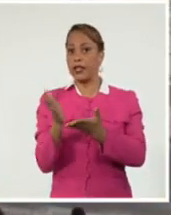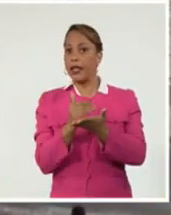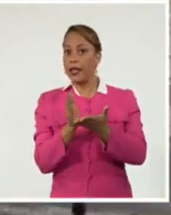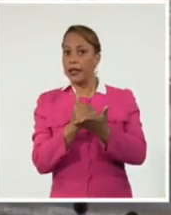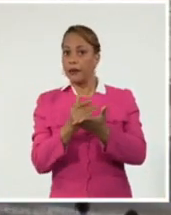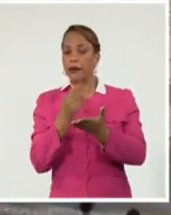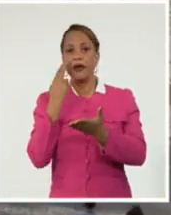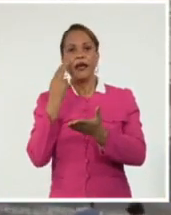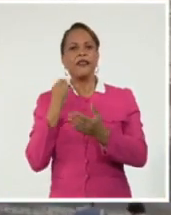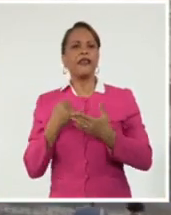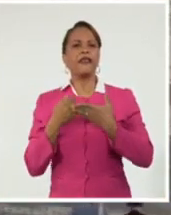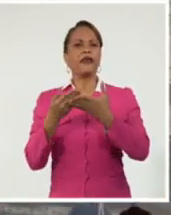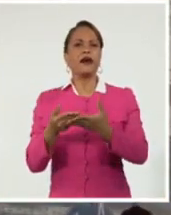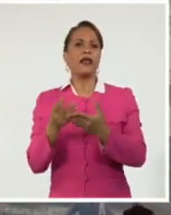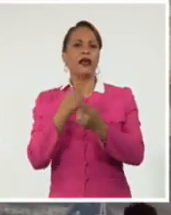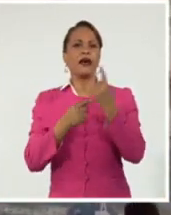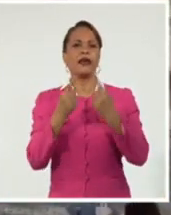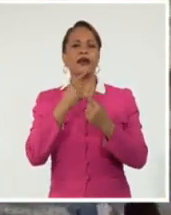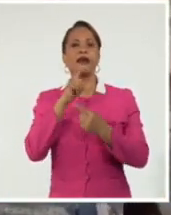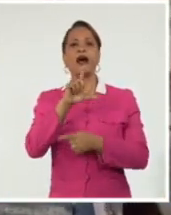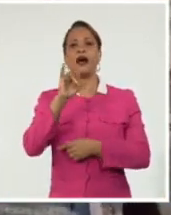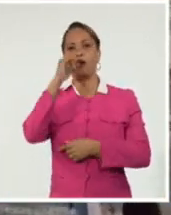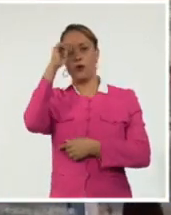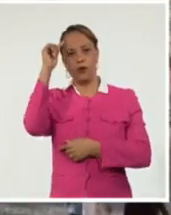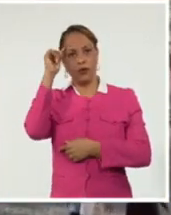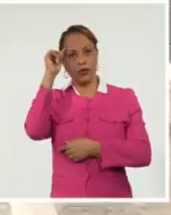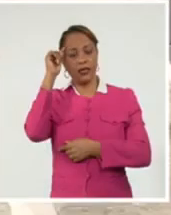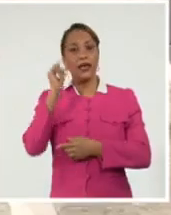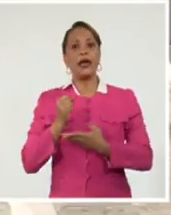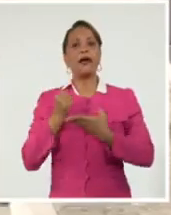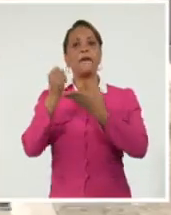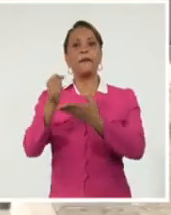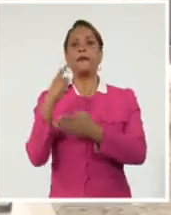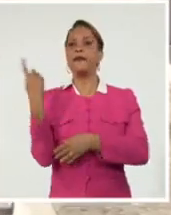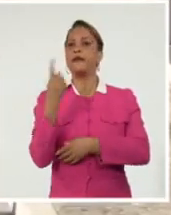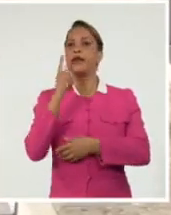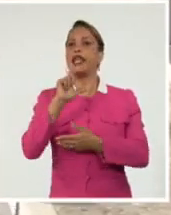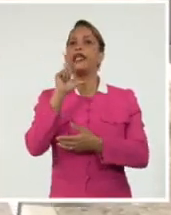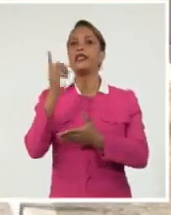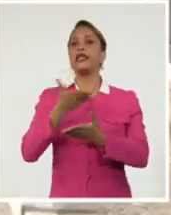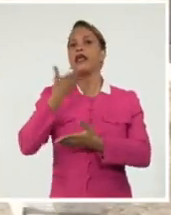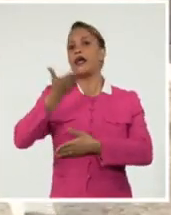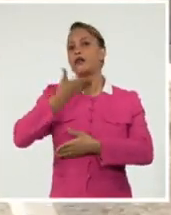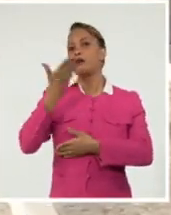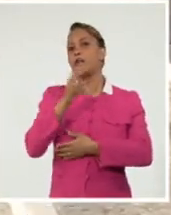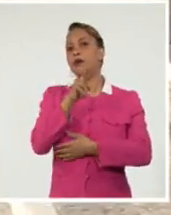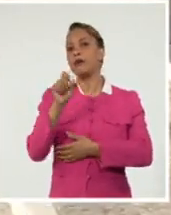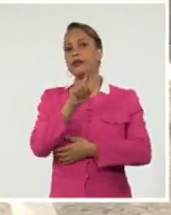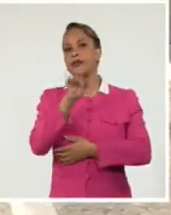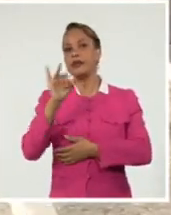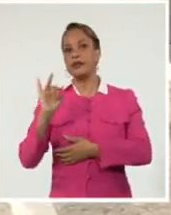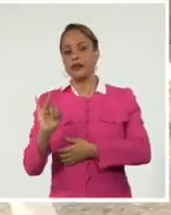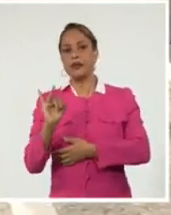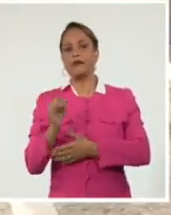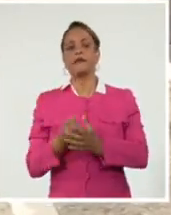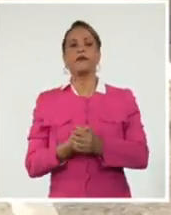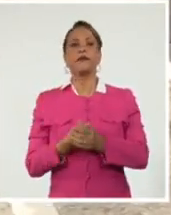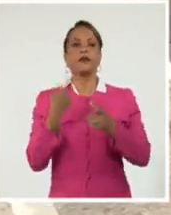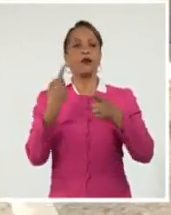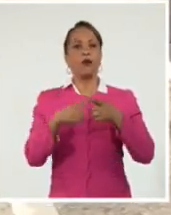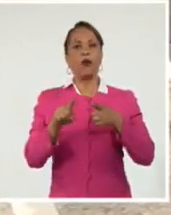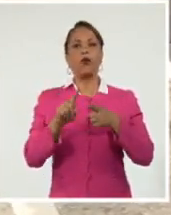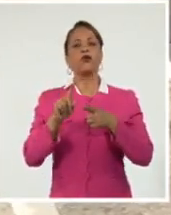dedicada a Luis Álvarez Álvarez, Premio Nacional de Literatura 2017, así como Alberto Prieto Rosos,